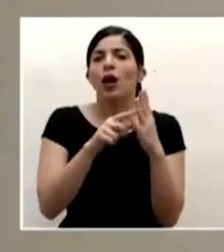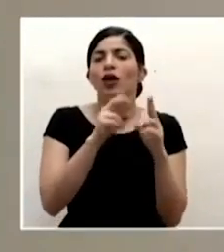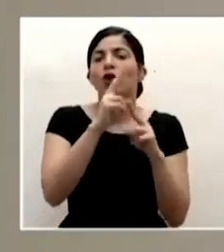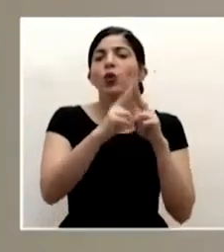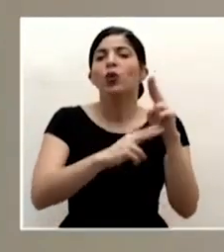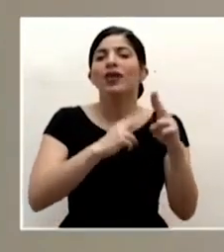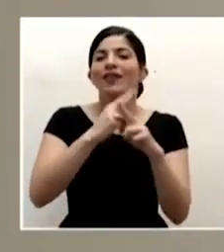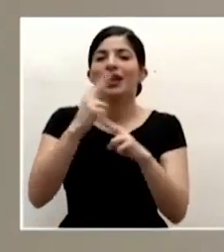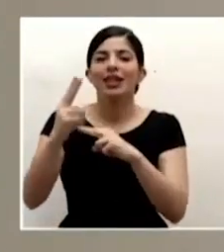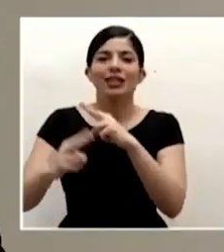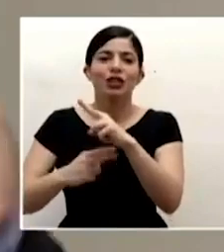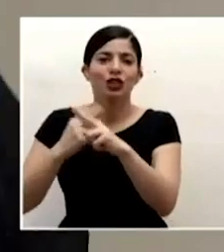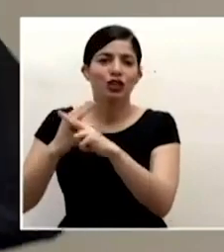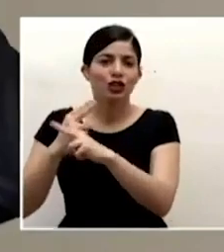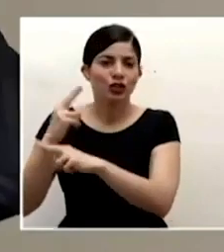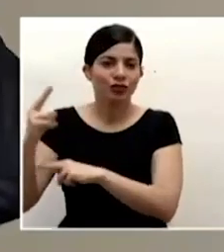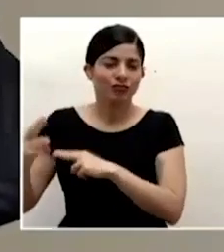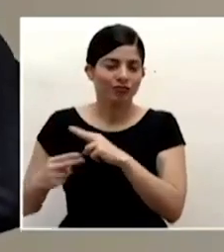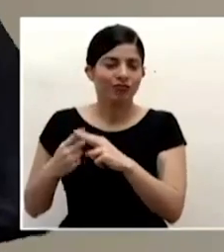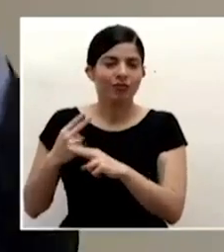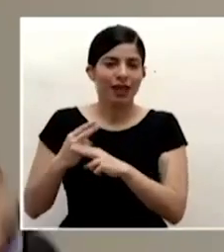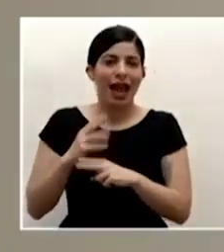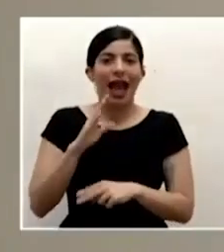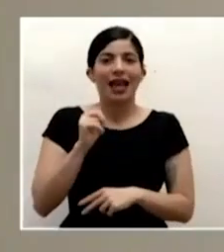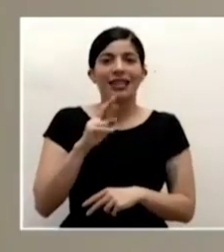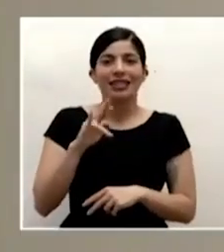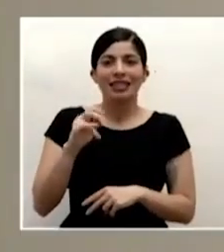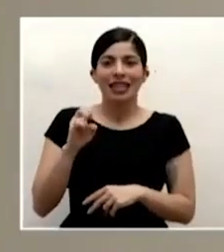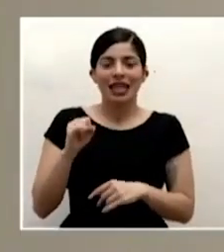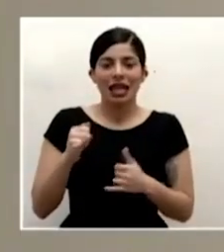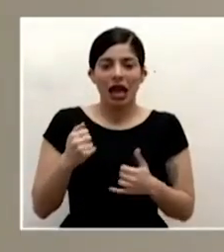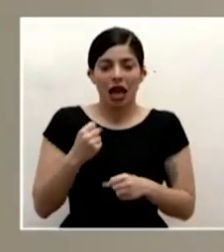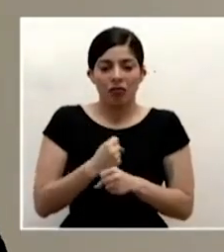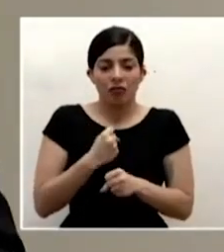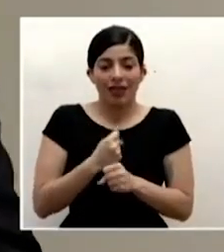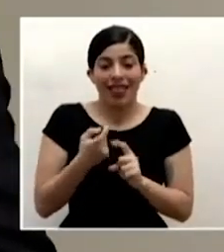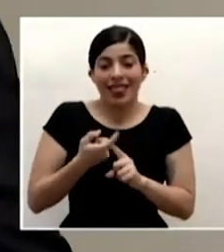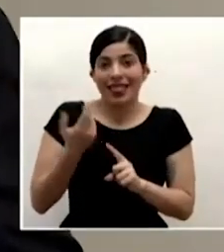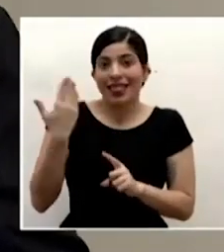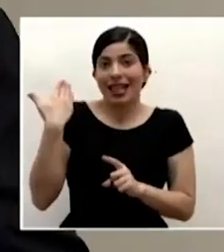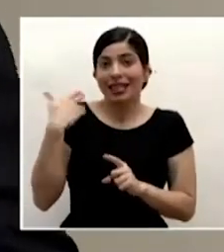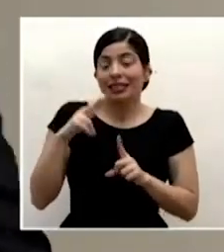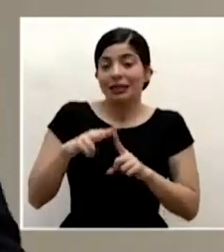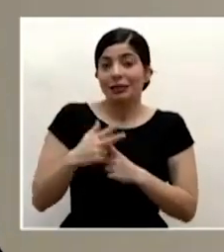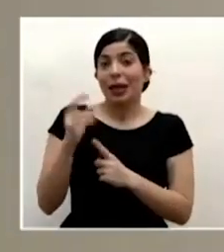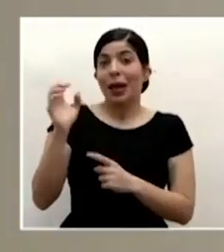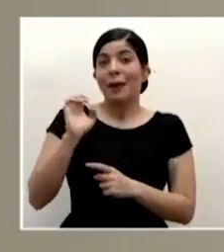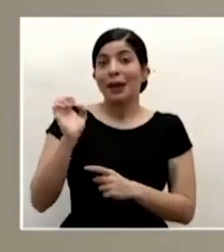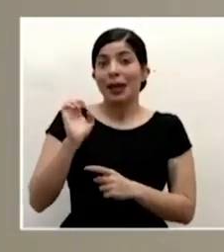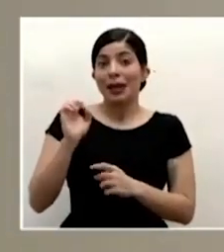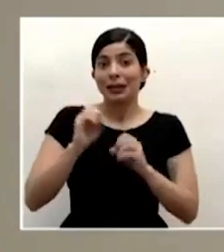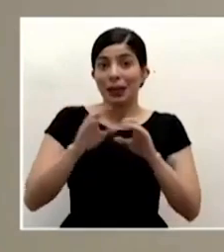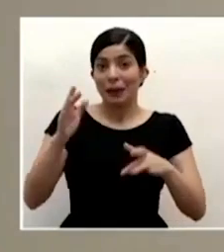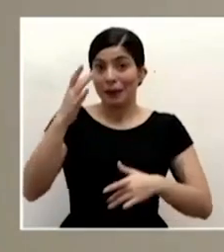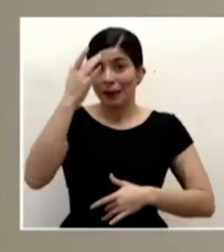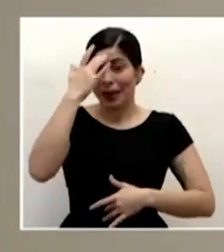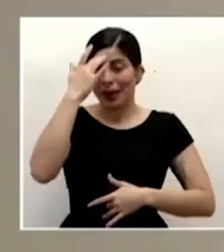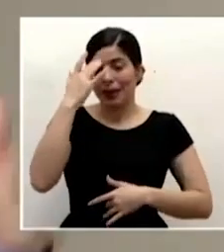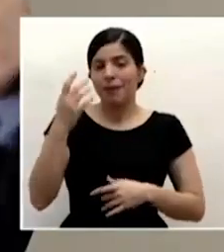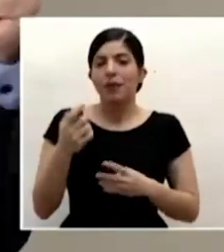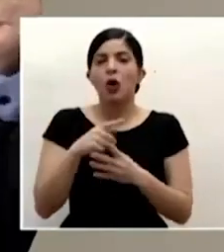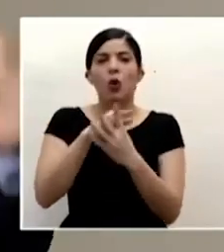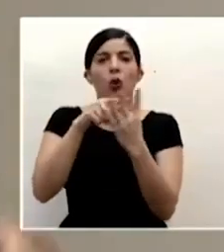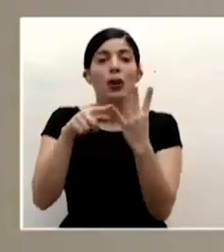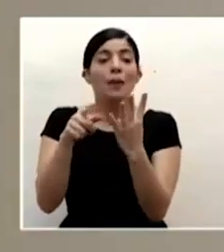desplegado a partir de la declaratoria de emergencia de esta pandemia el primero de ellos y muy importante